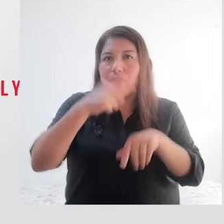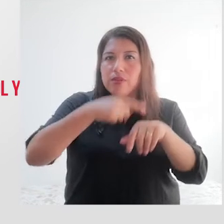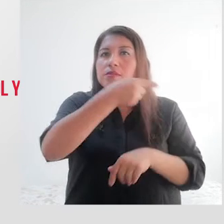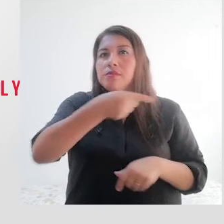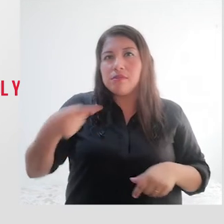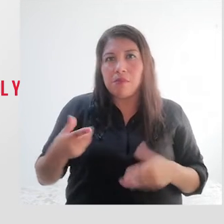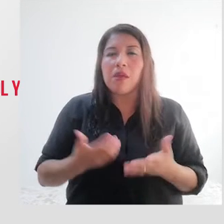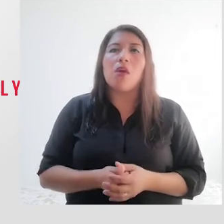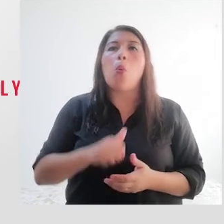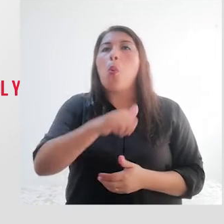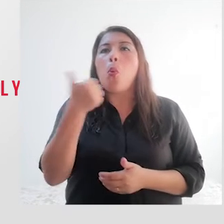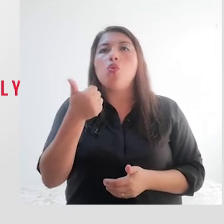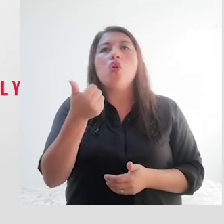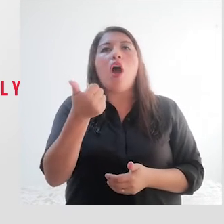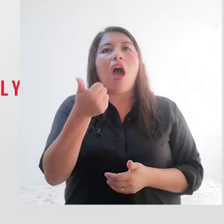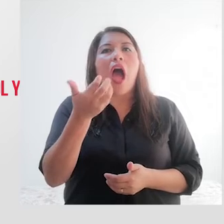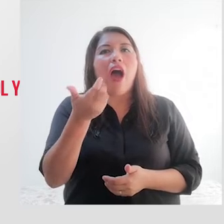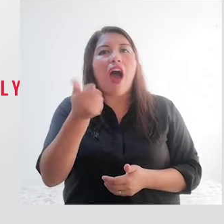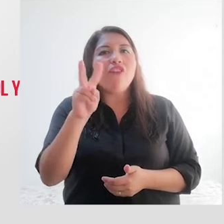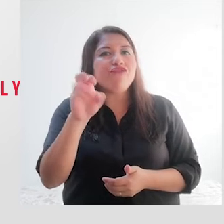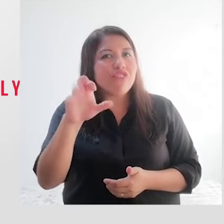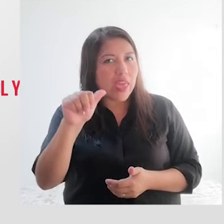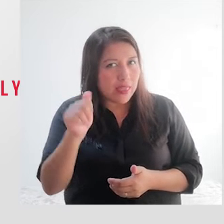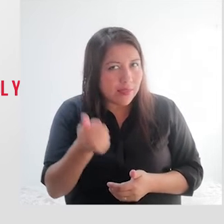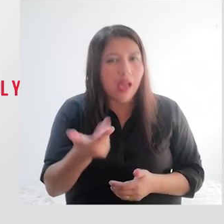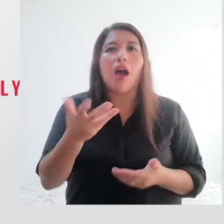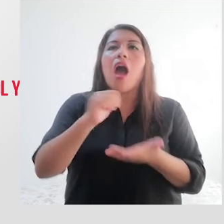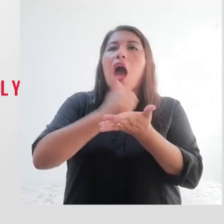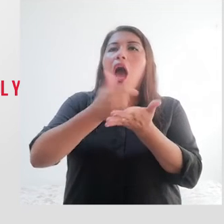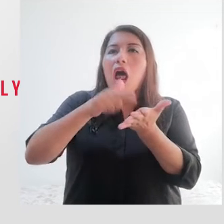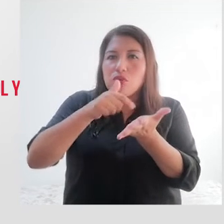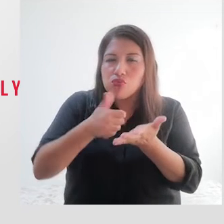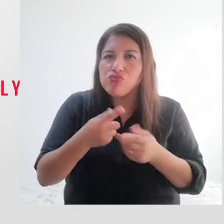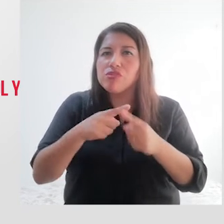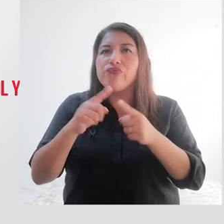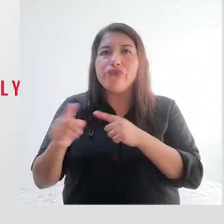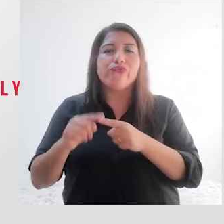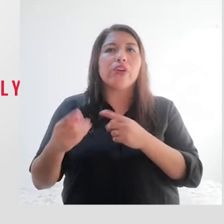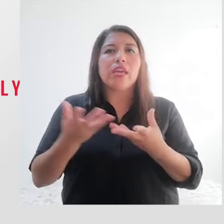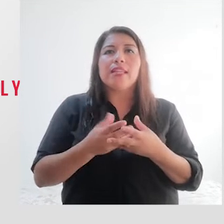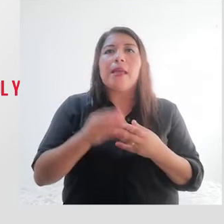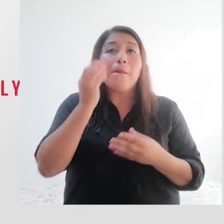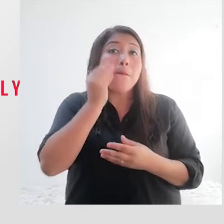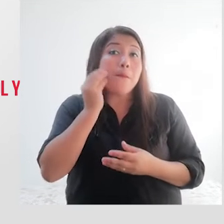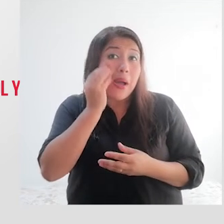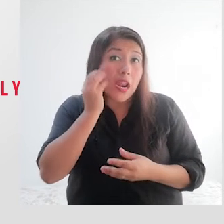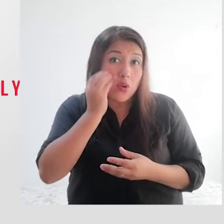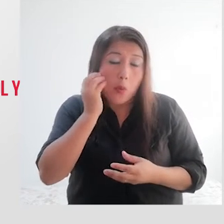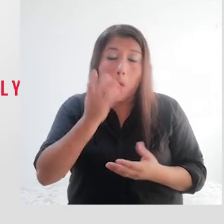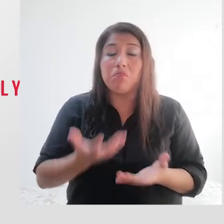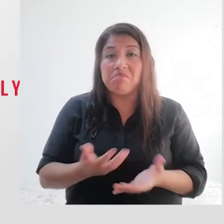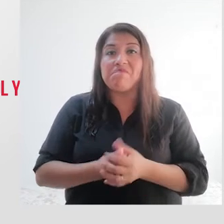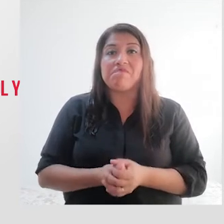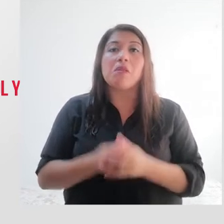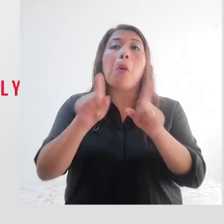alimentos integrales como la avena, el arroz integral o las pastas integrales. Así